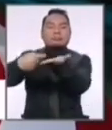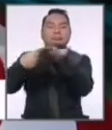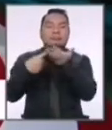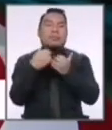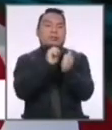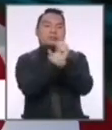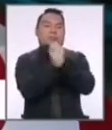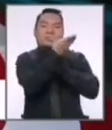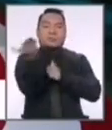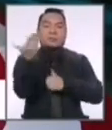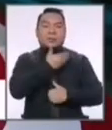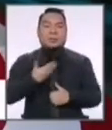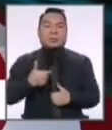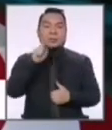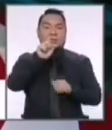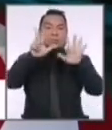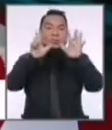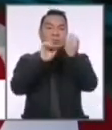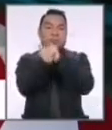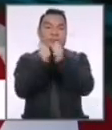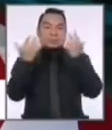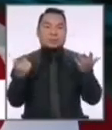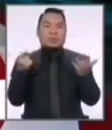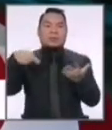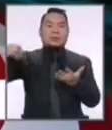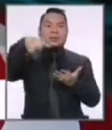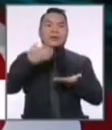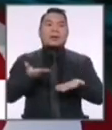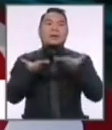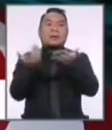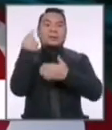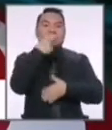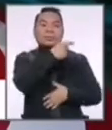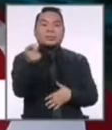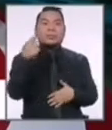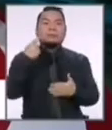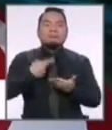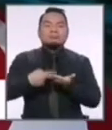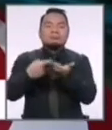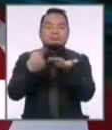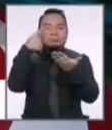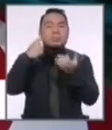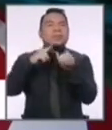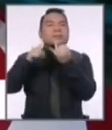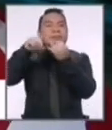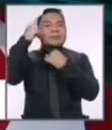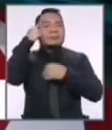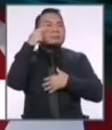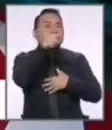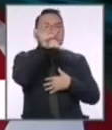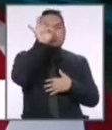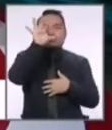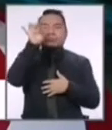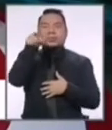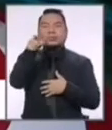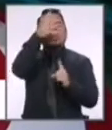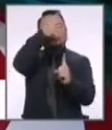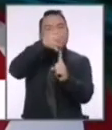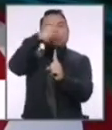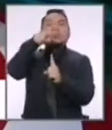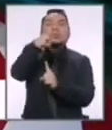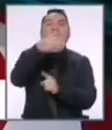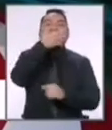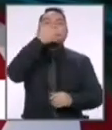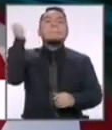cada día. al final los 18 candidatos estarán entregándoles a ustedes las propuestas alternativas para que finalmente usted